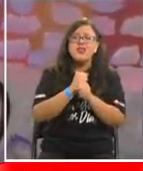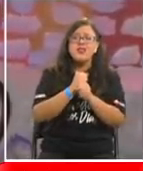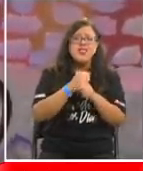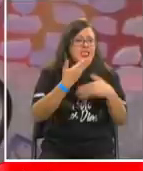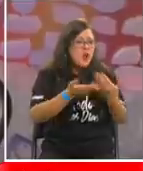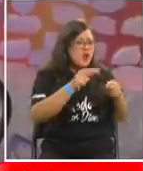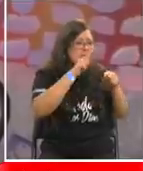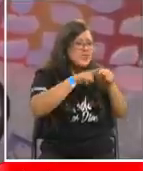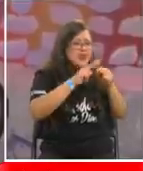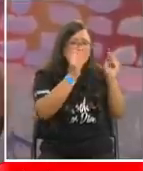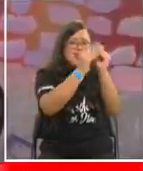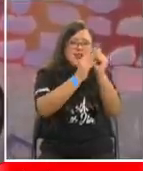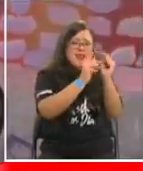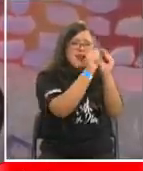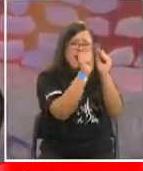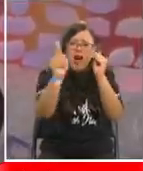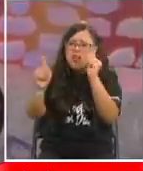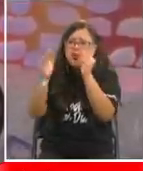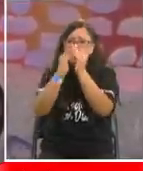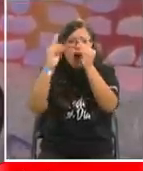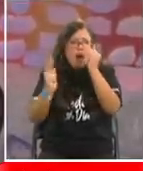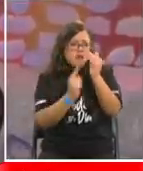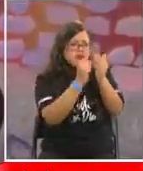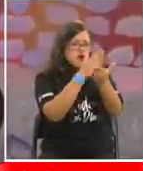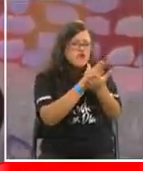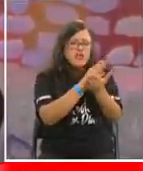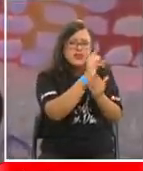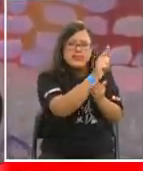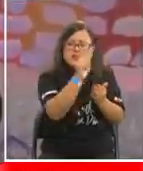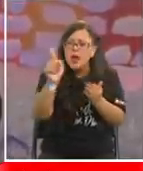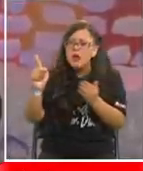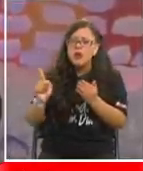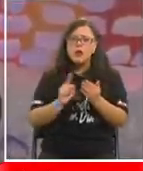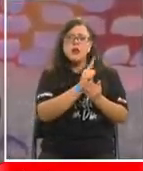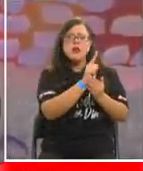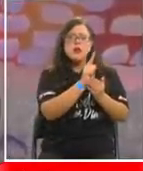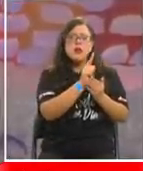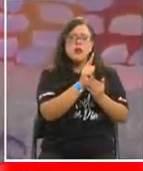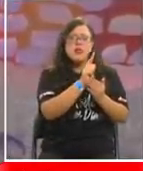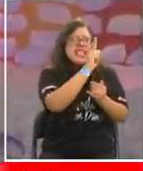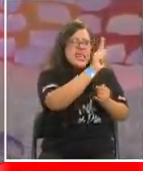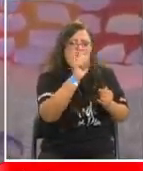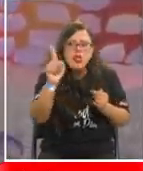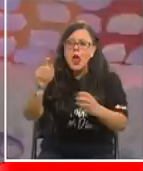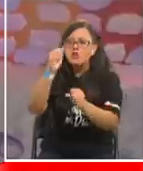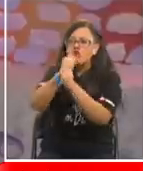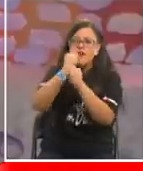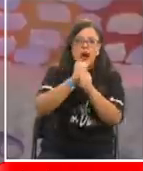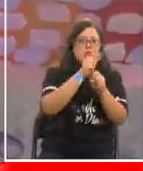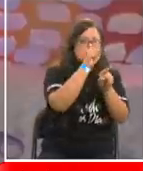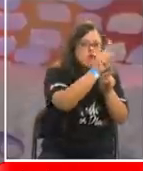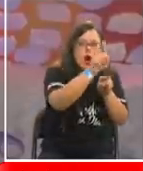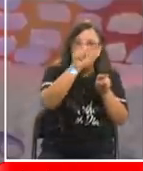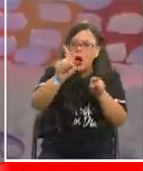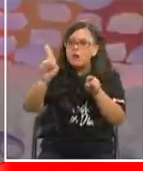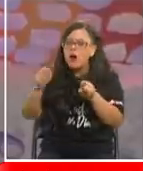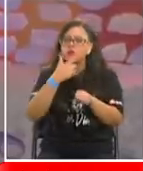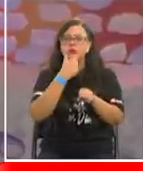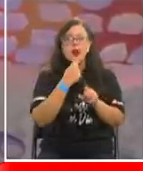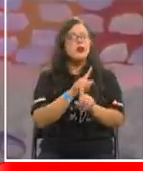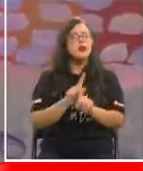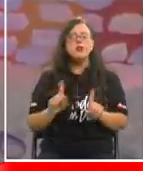la casa de cada uno en cuarentena cada uno y cada uno haciendo su parte no es fácil